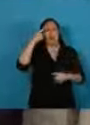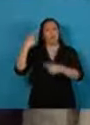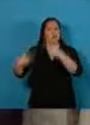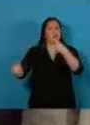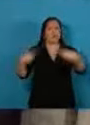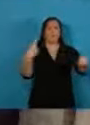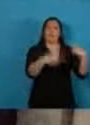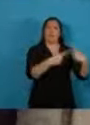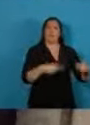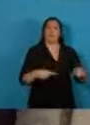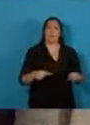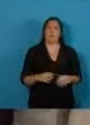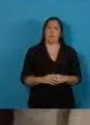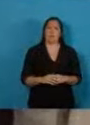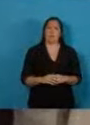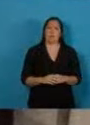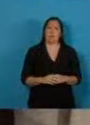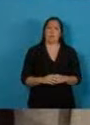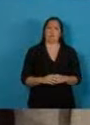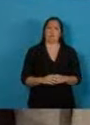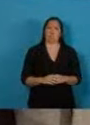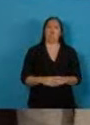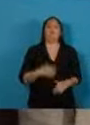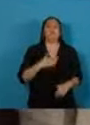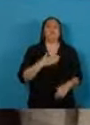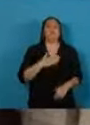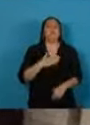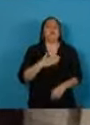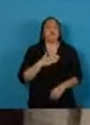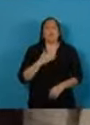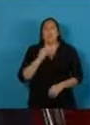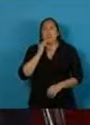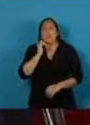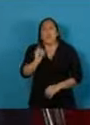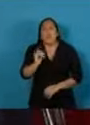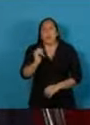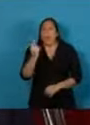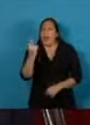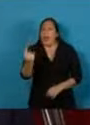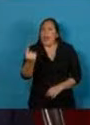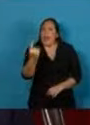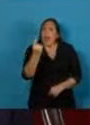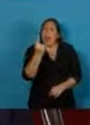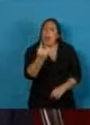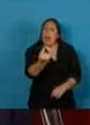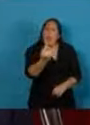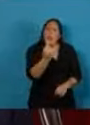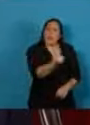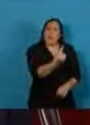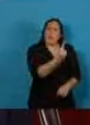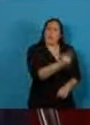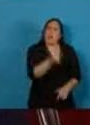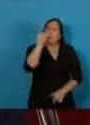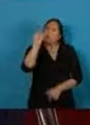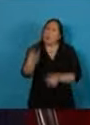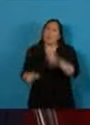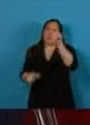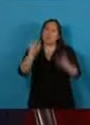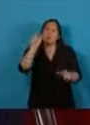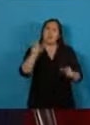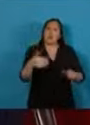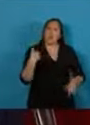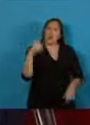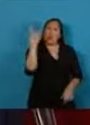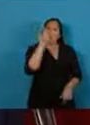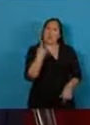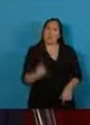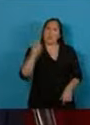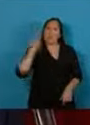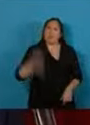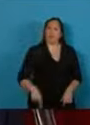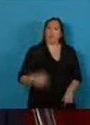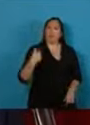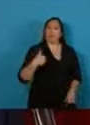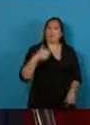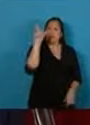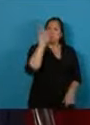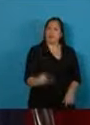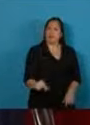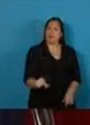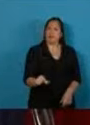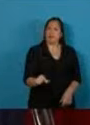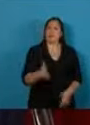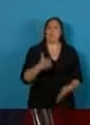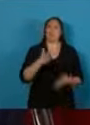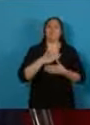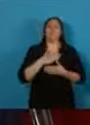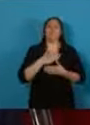Deseo dirigirme muy personalmente a cada una y a cada uno de esos argentinos que habitan esta patria. Mi